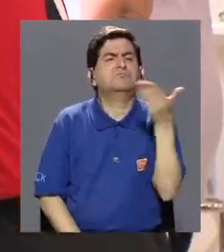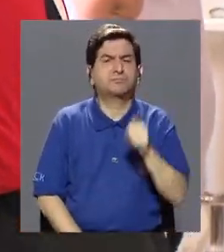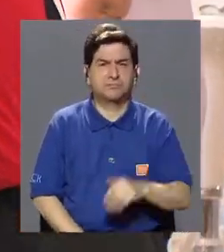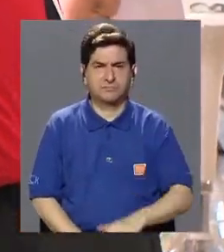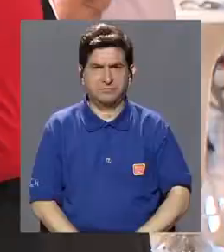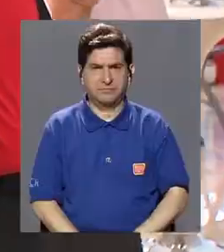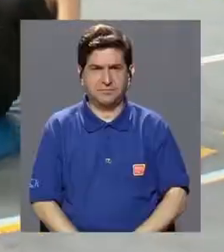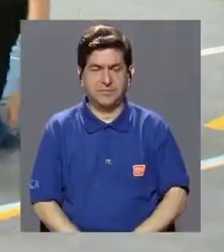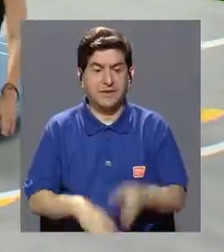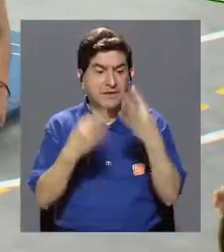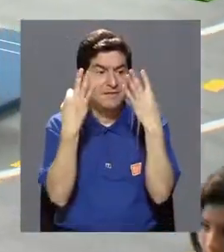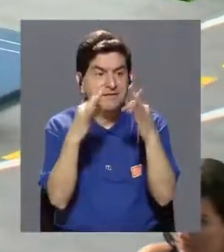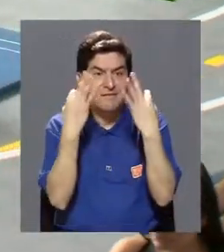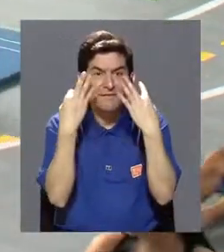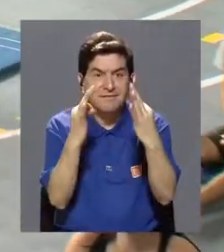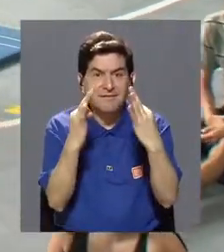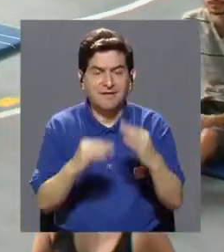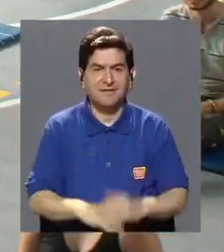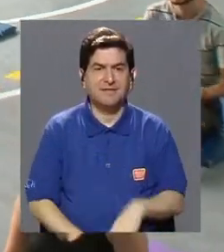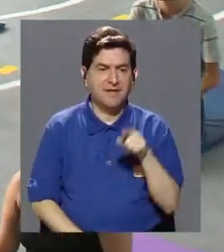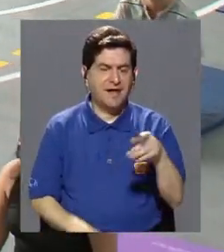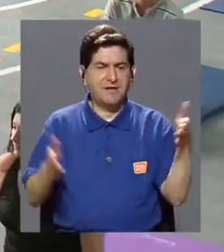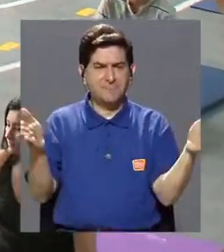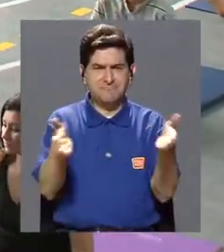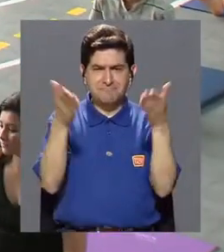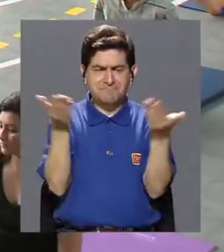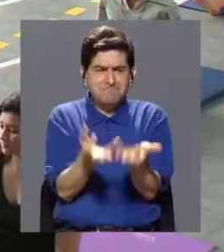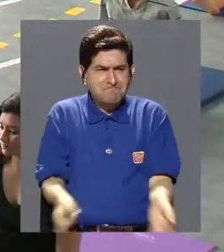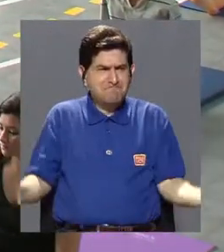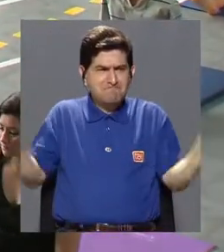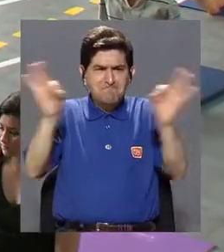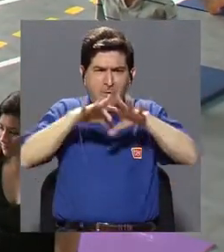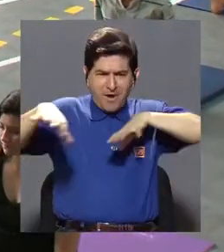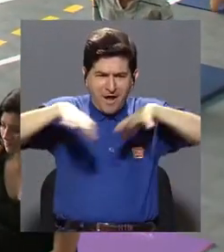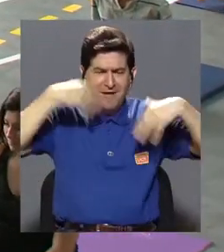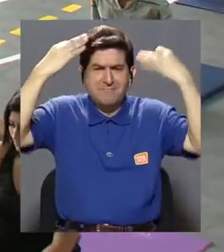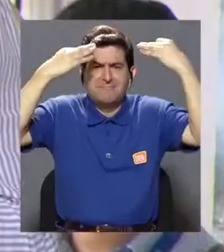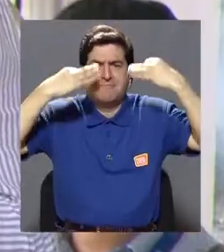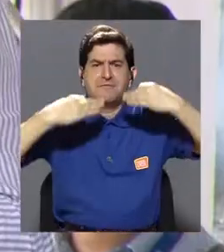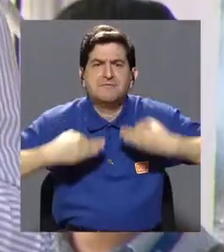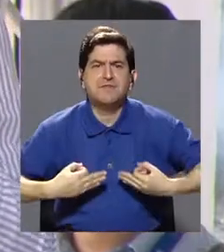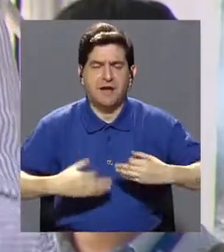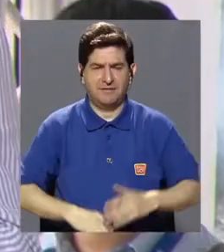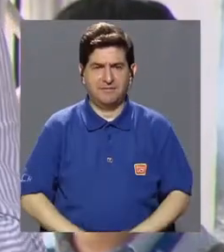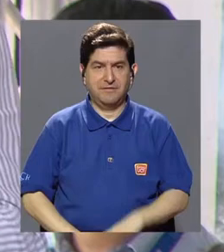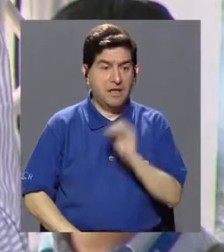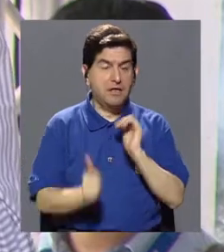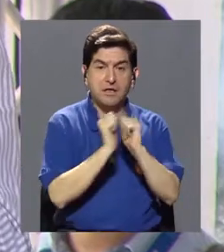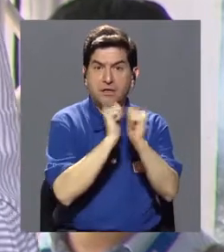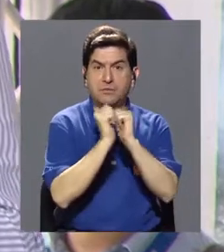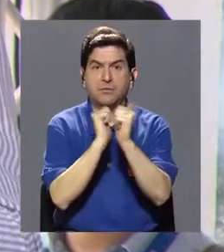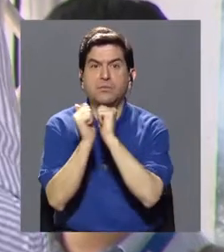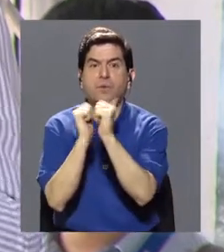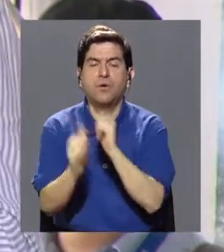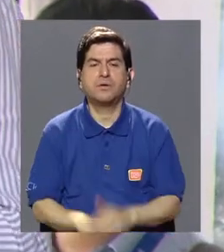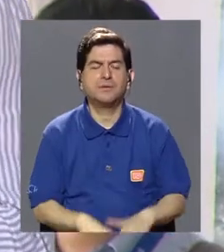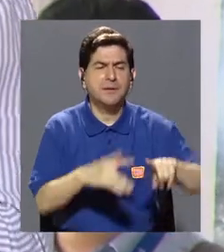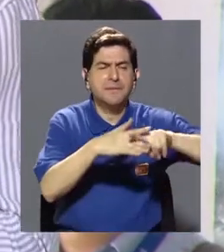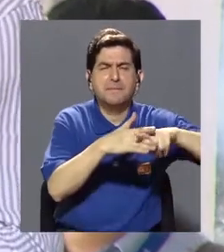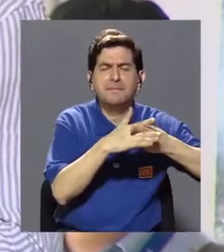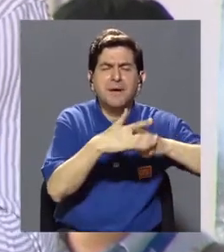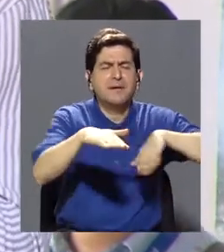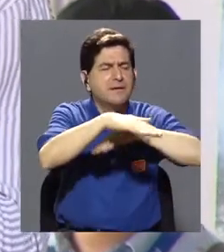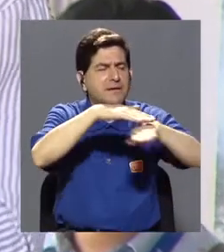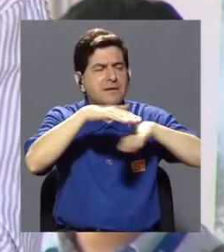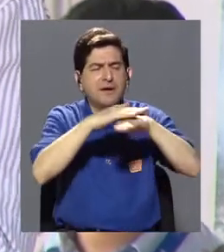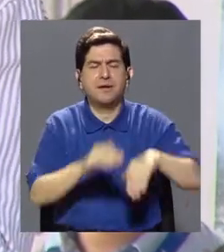a generar la promoción y la importancia de la actividad física y del deporte como mecanismos